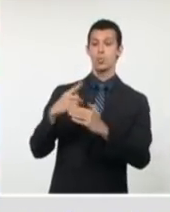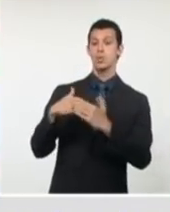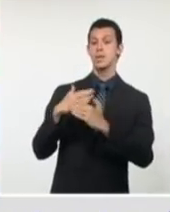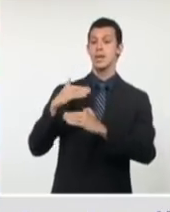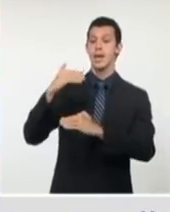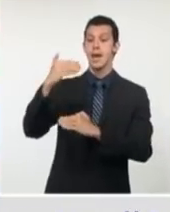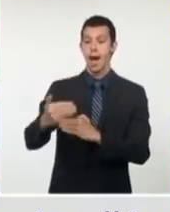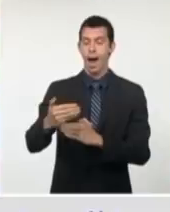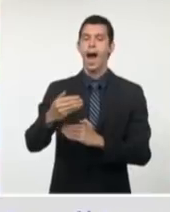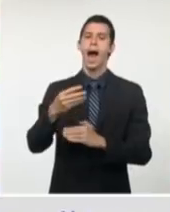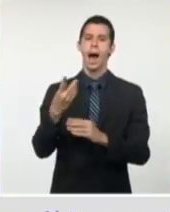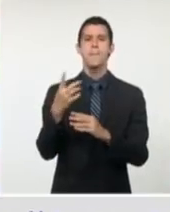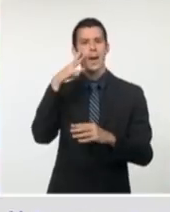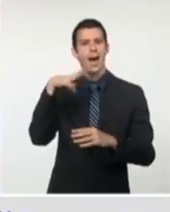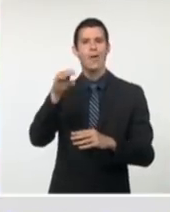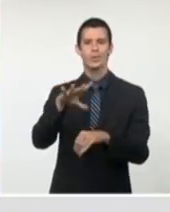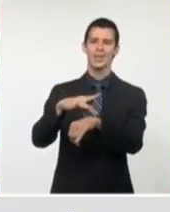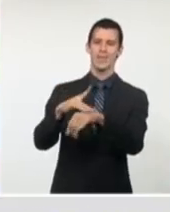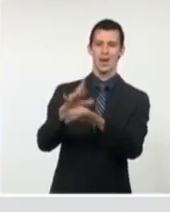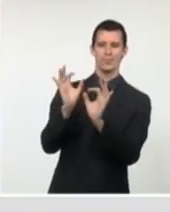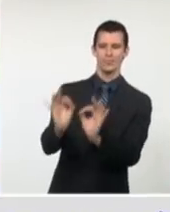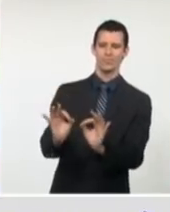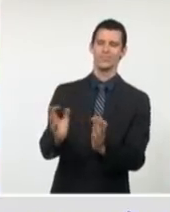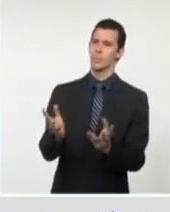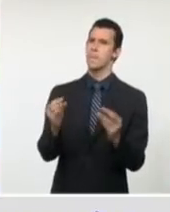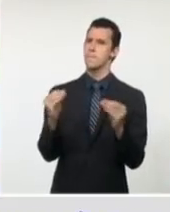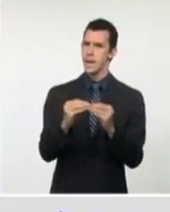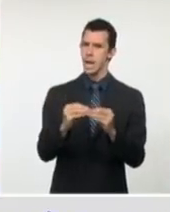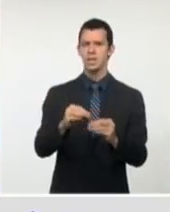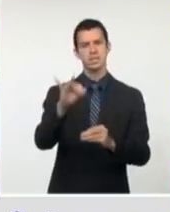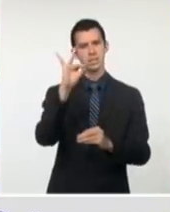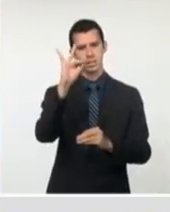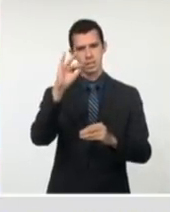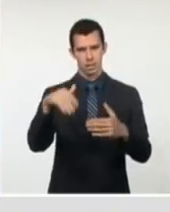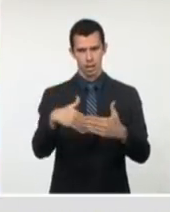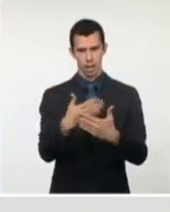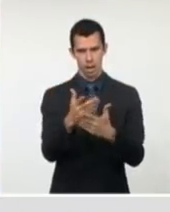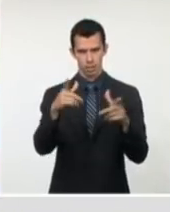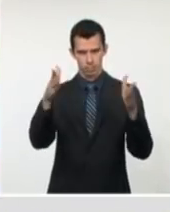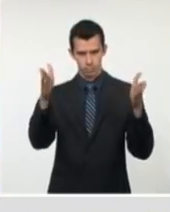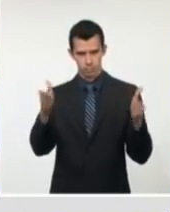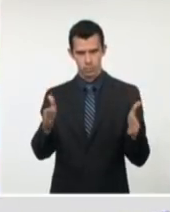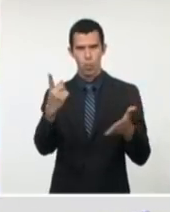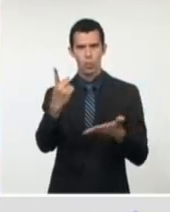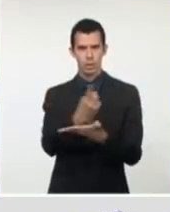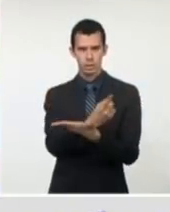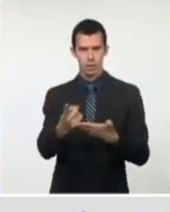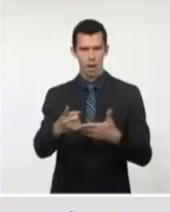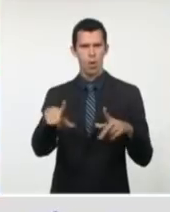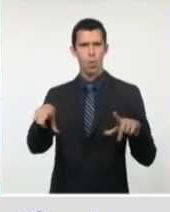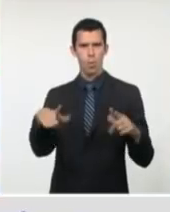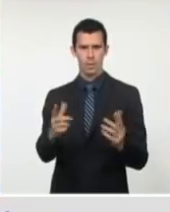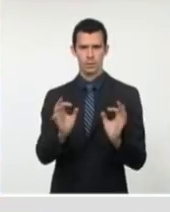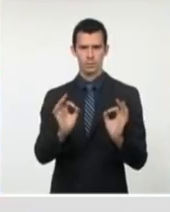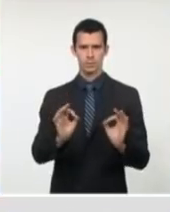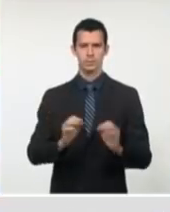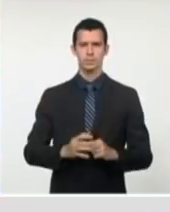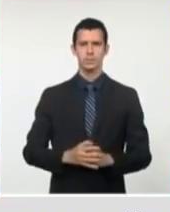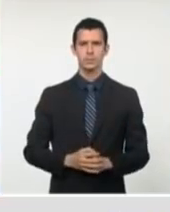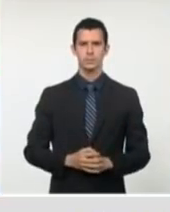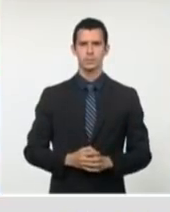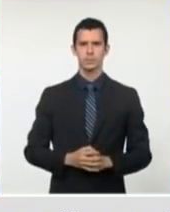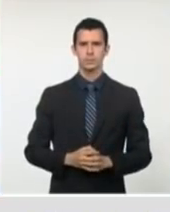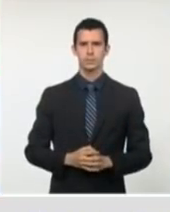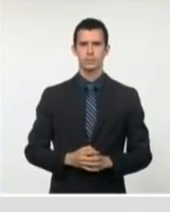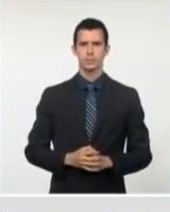de que si venía incubando la enfermedad, se pueda detectar en ese periodo de tiempo. En instalaciones turísticas,